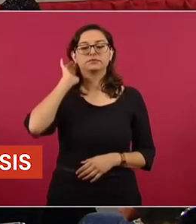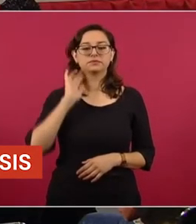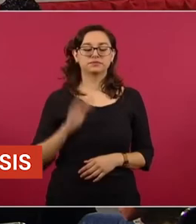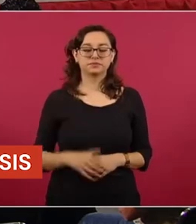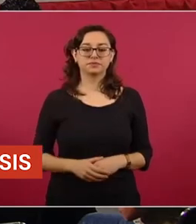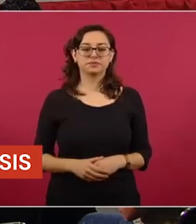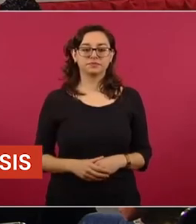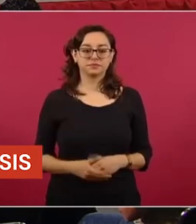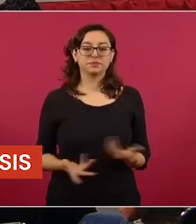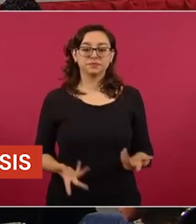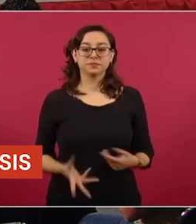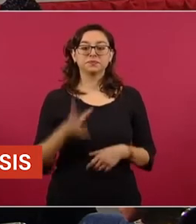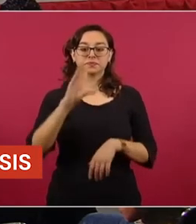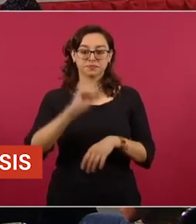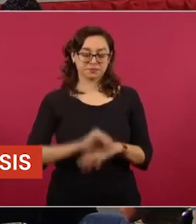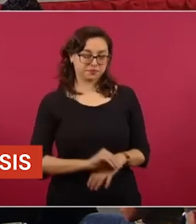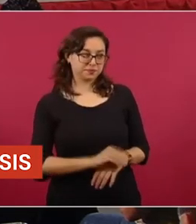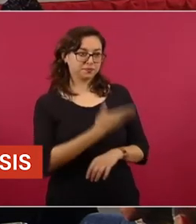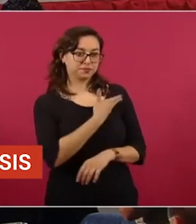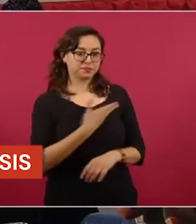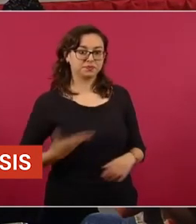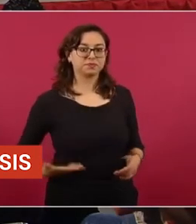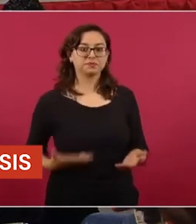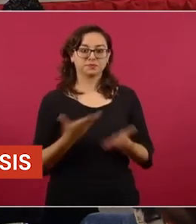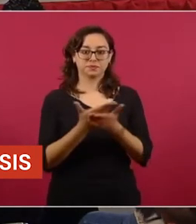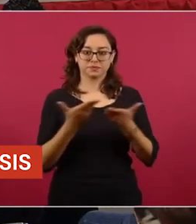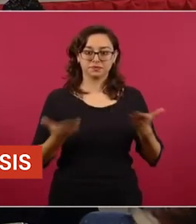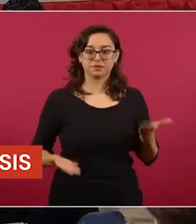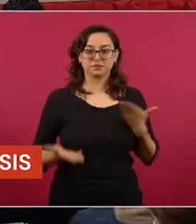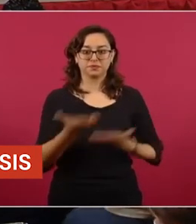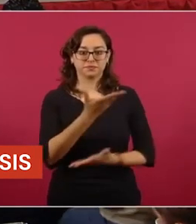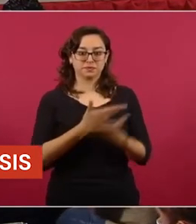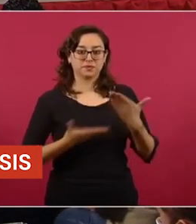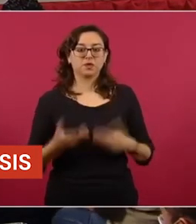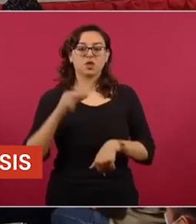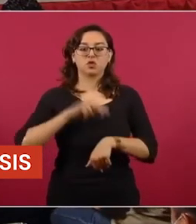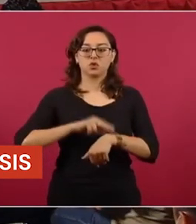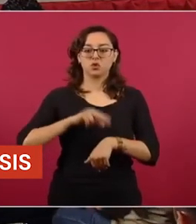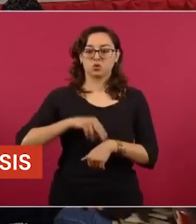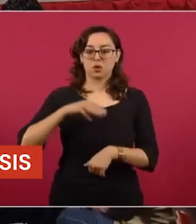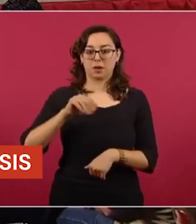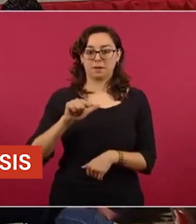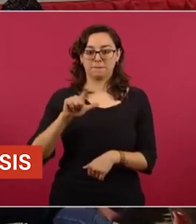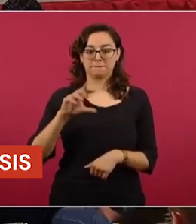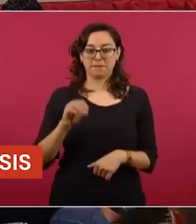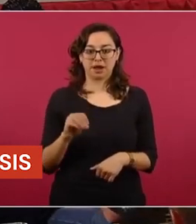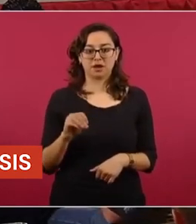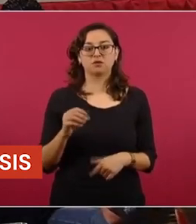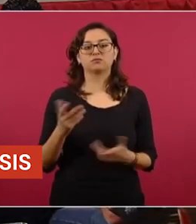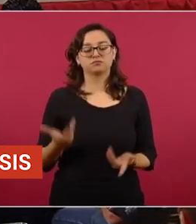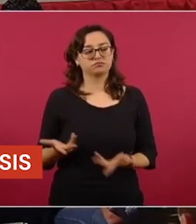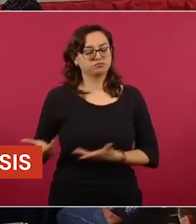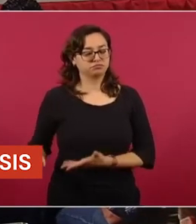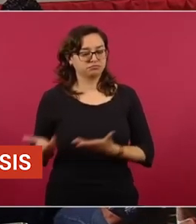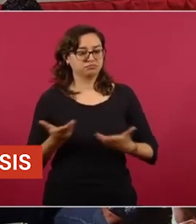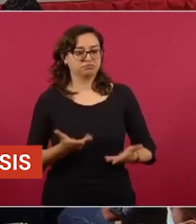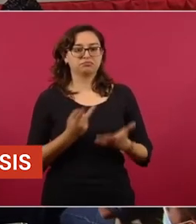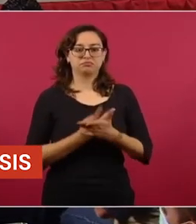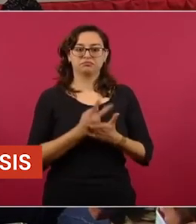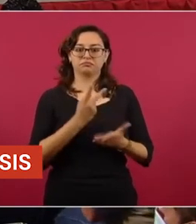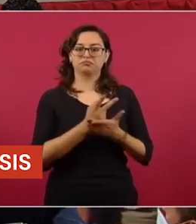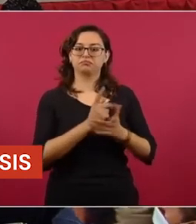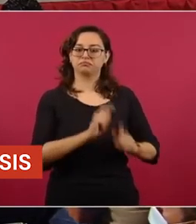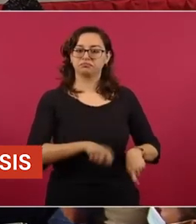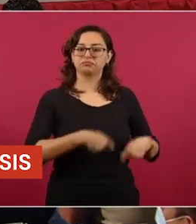le vamos a dar la palabra entonces ahora al doctor Miguel Malo Serrano, quien explicará la importancia del reconocimiento y